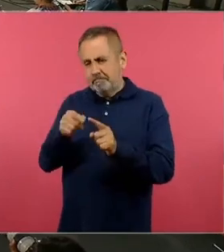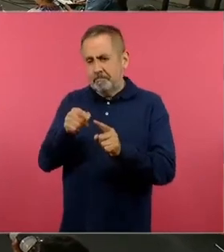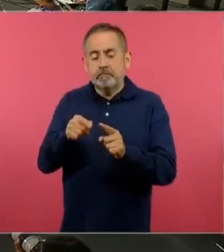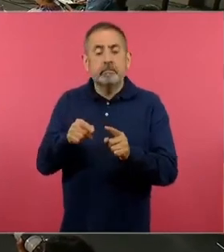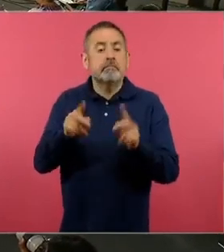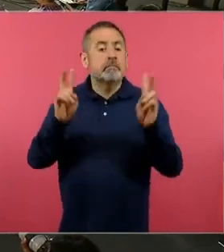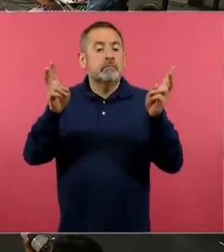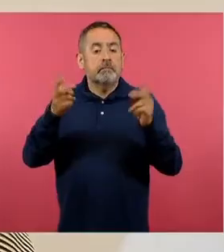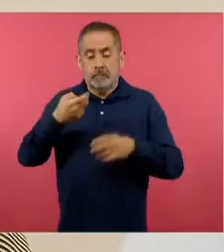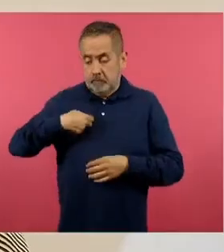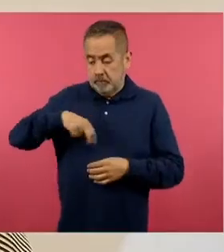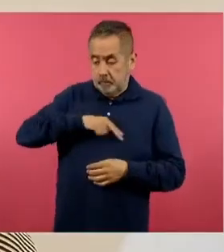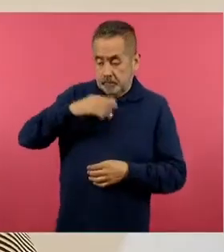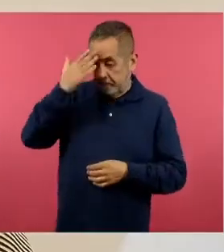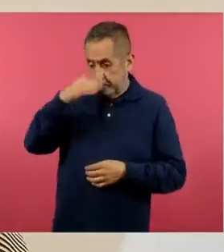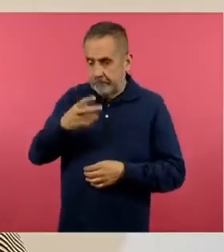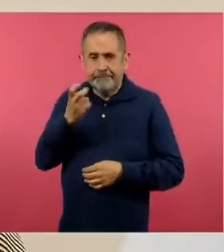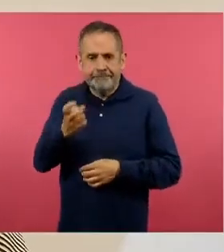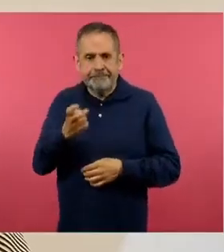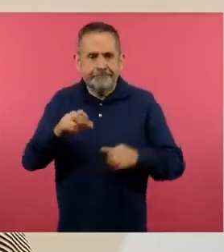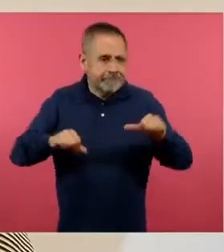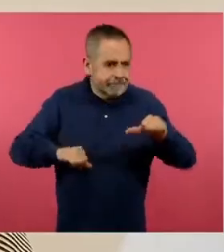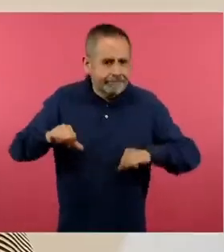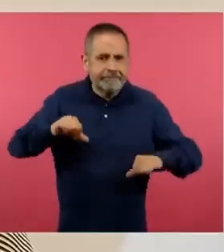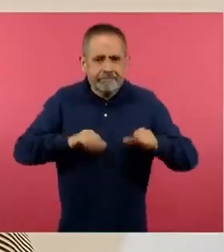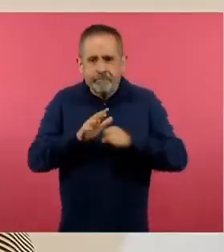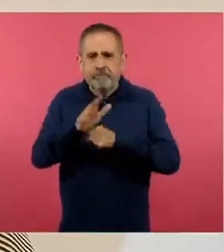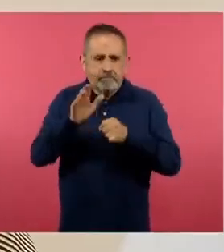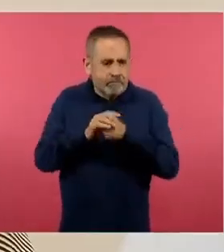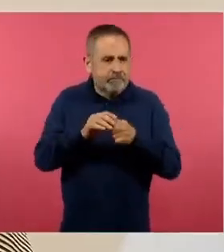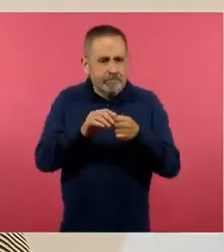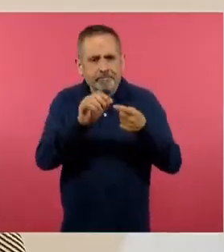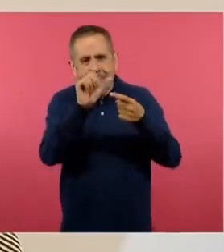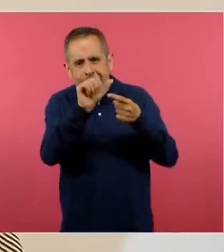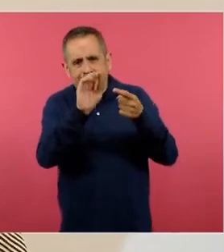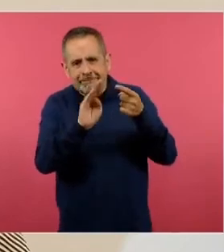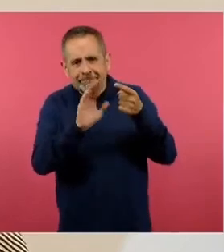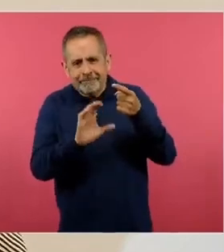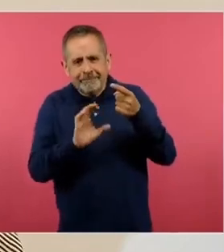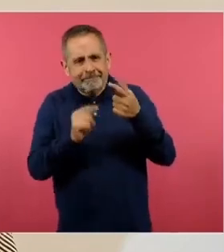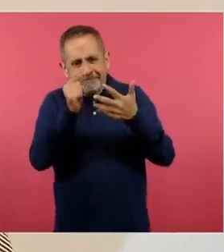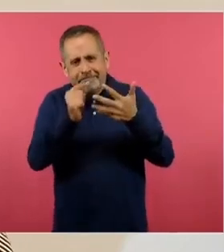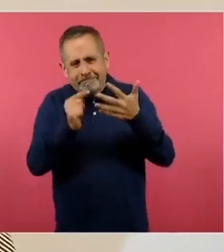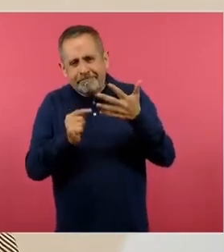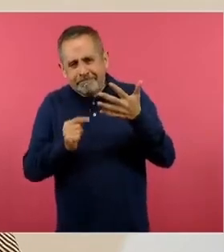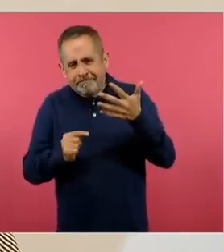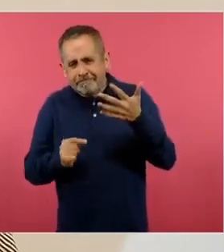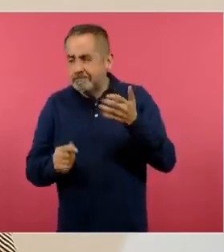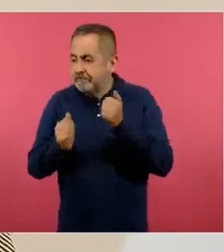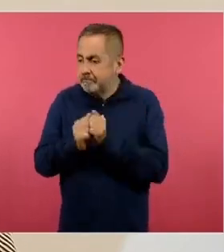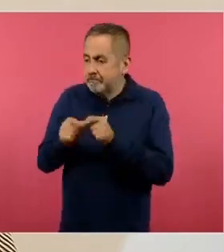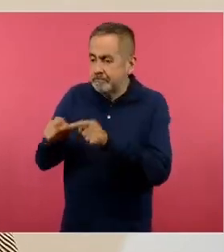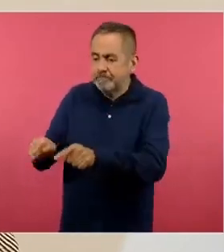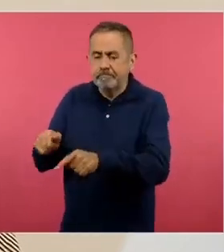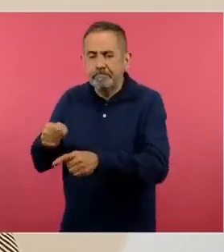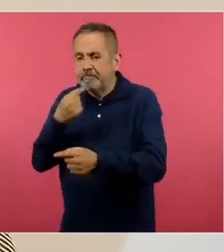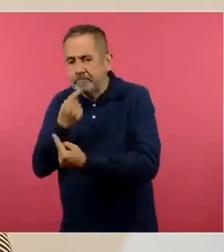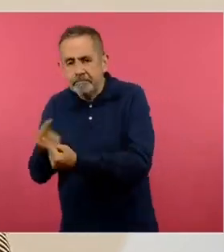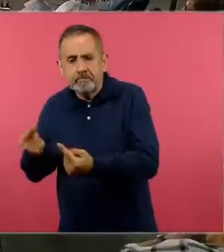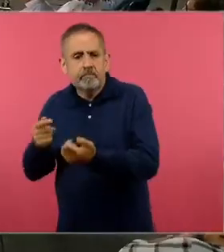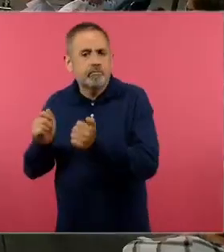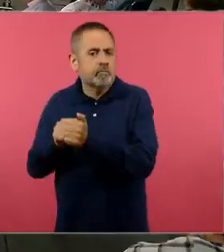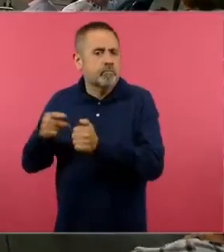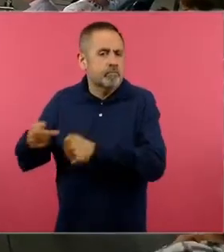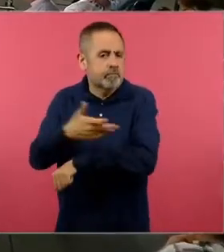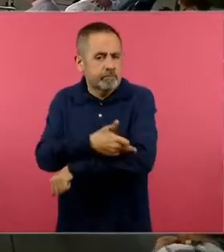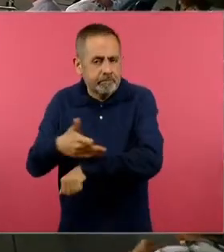el libro de nuestros saberes contiene las actividades detalladas, digamos, que se pueden llevar a cabo con las familias de los niños, con